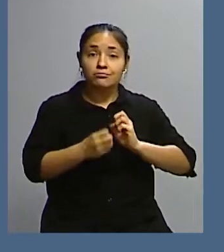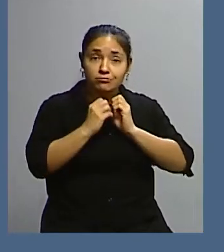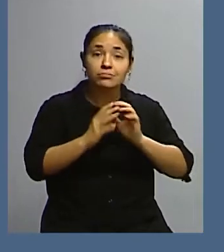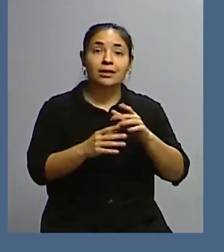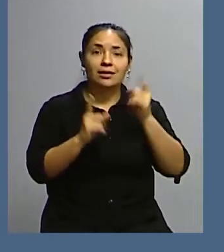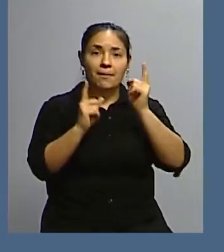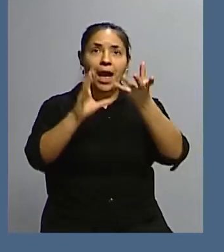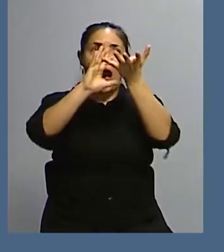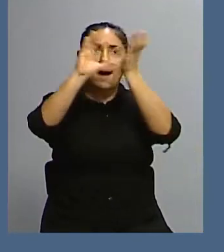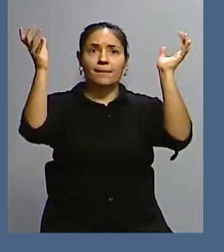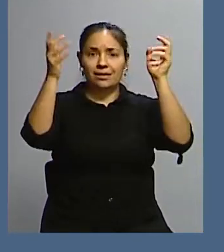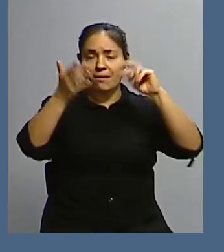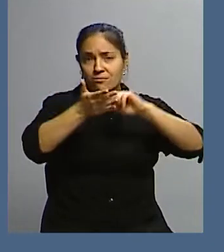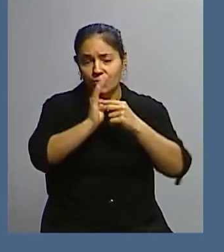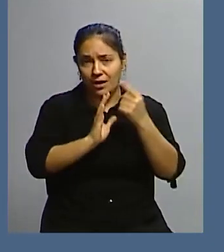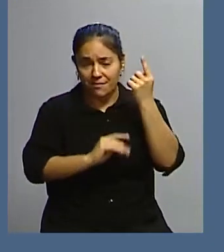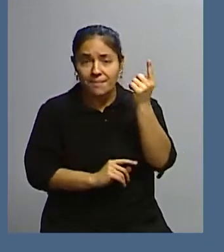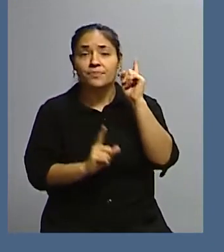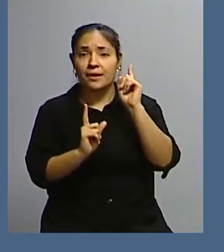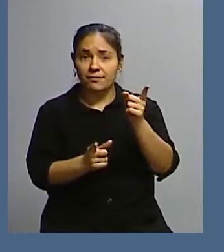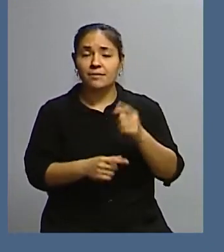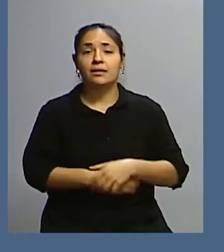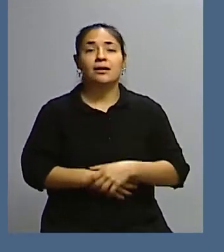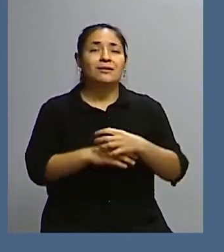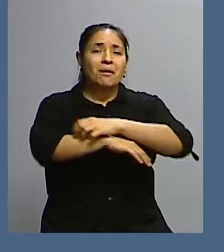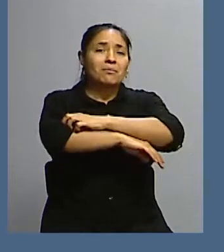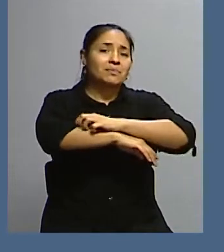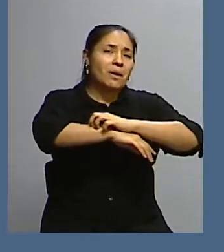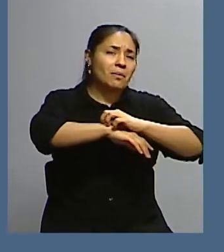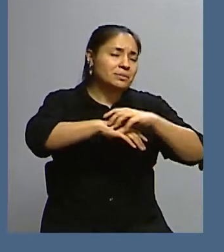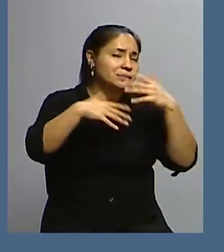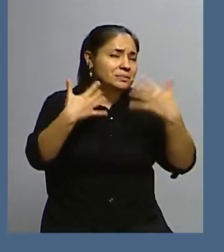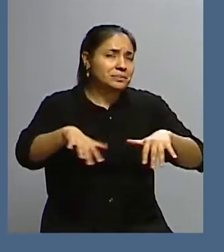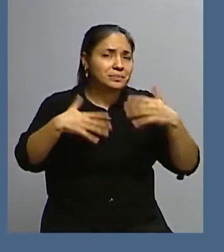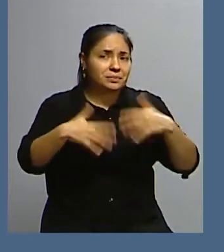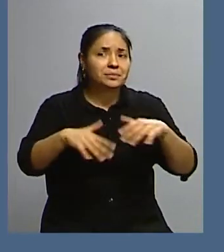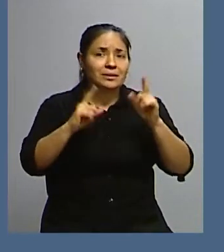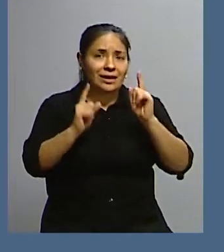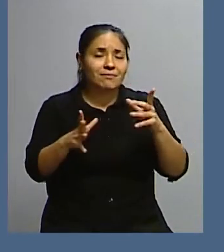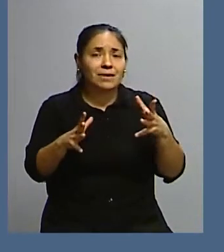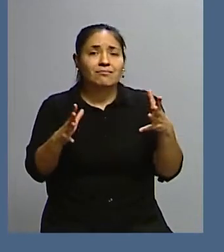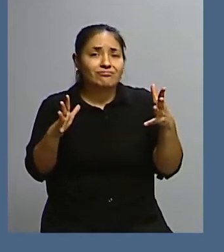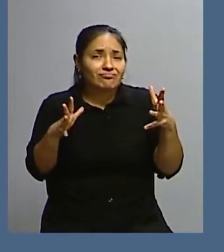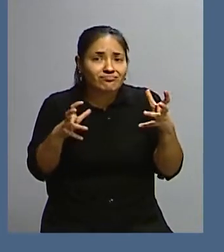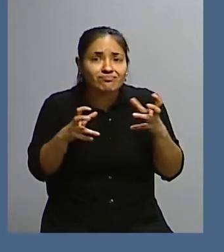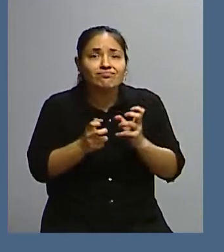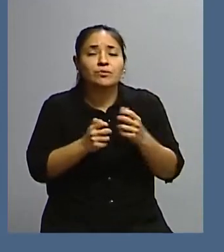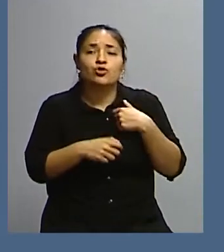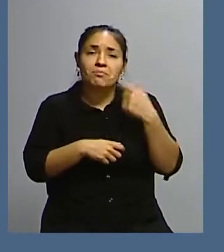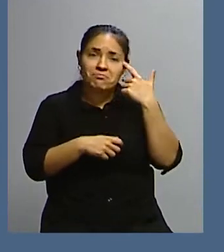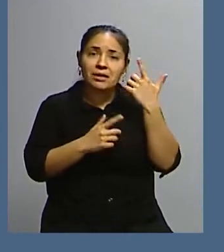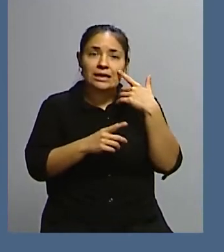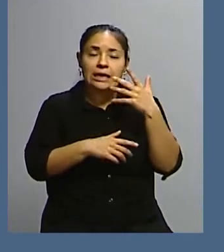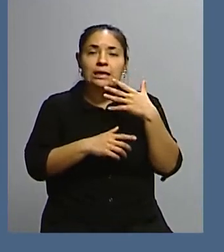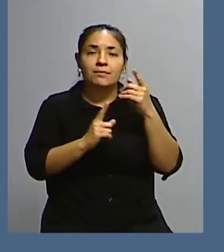medioambiental y de una pobreza que también afectó, yo diría, además, la